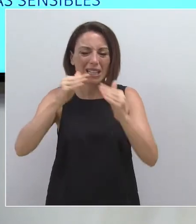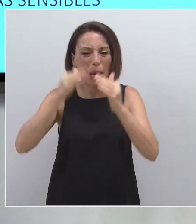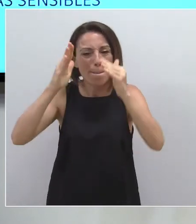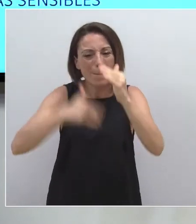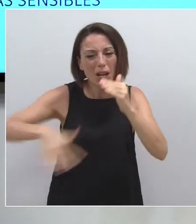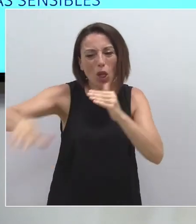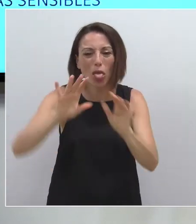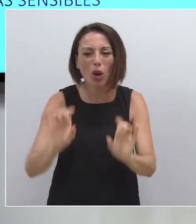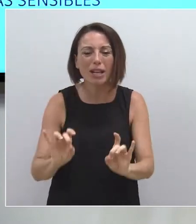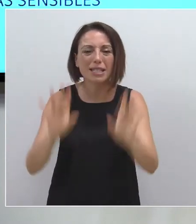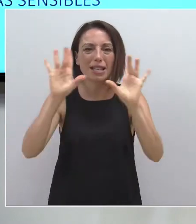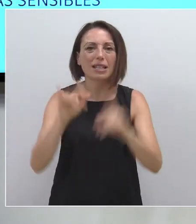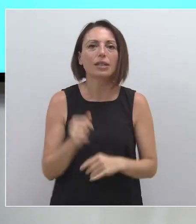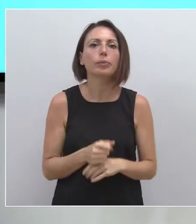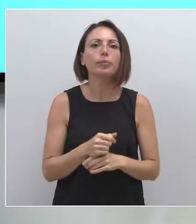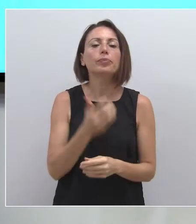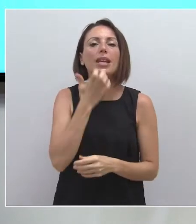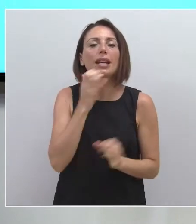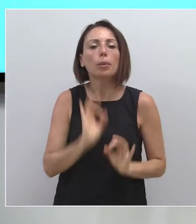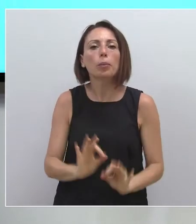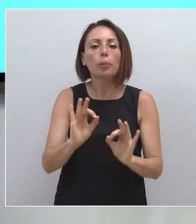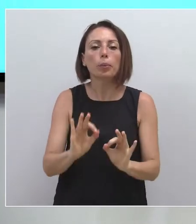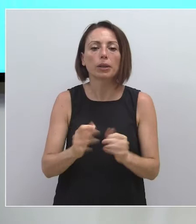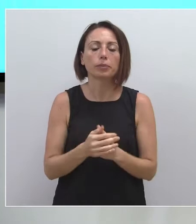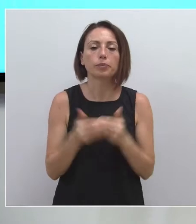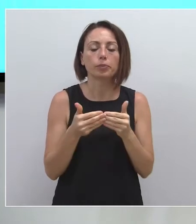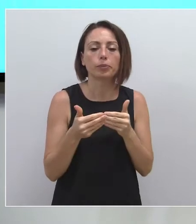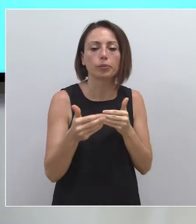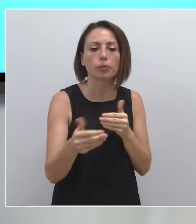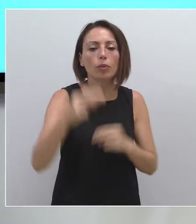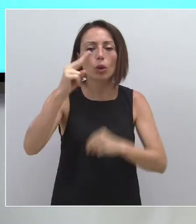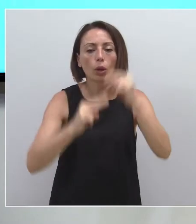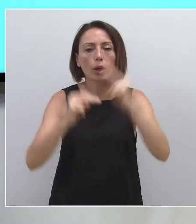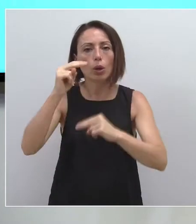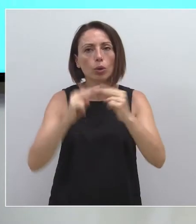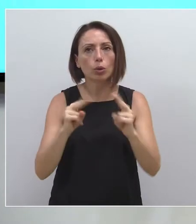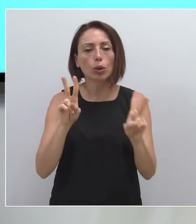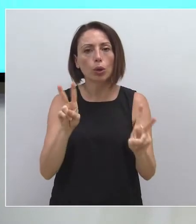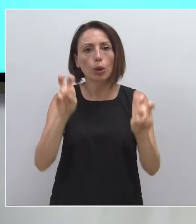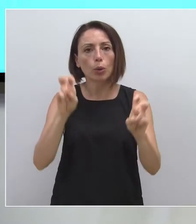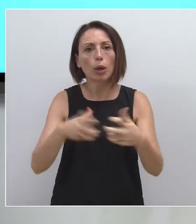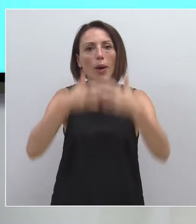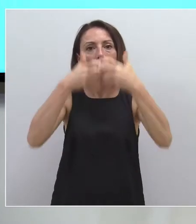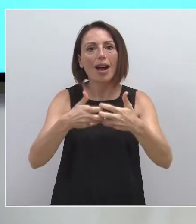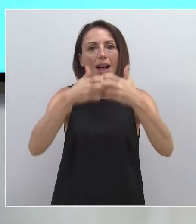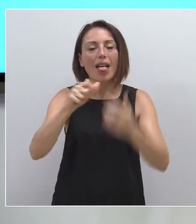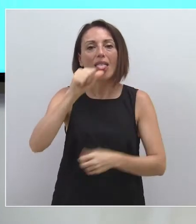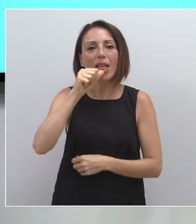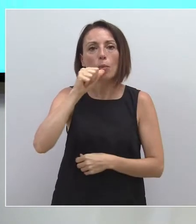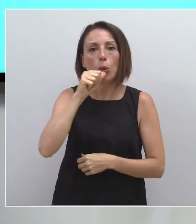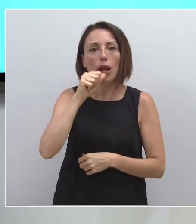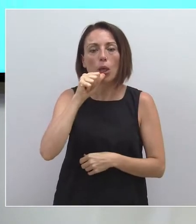Por darles ejemplos concretos de actuaciones previstas, destaca la construcción de la nueva depuradora de águilas, la